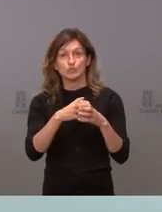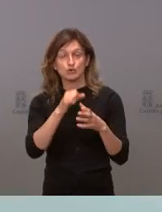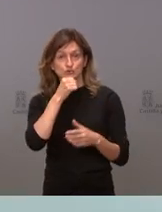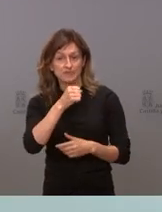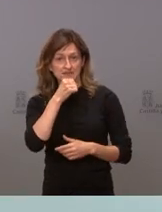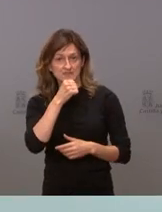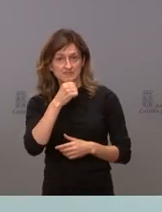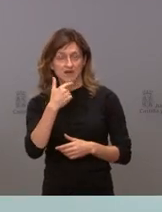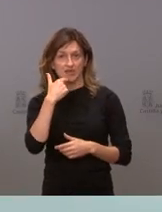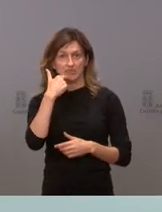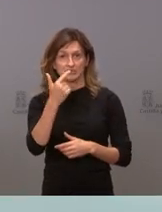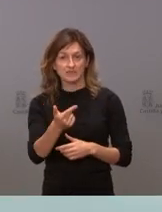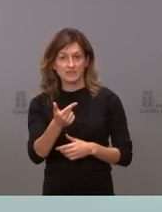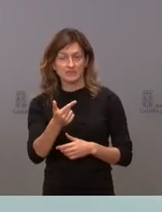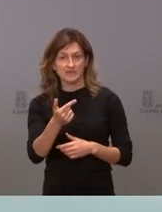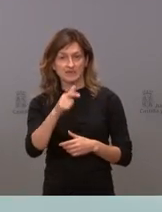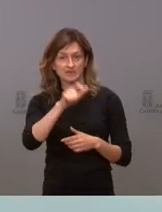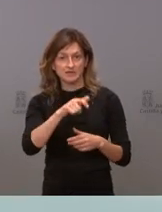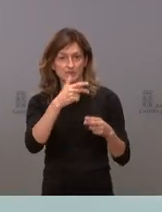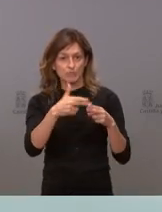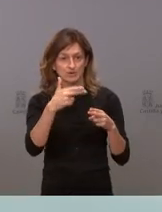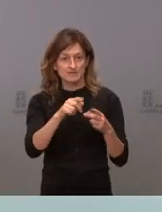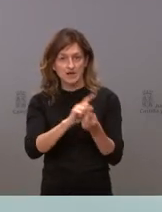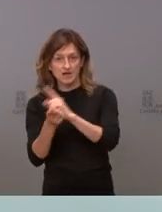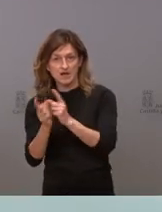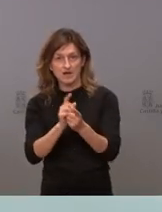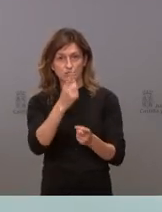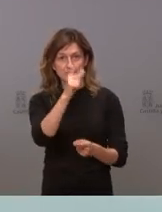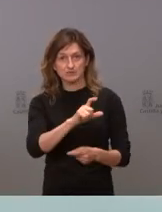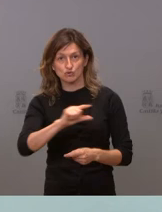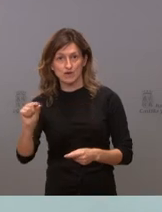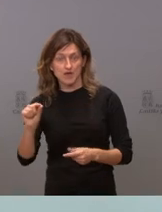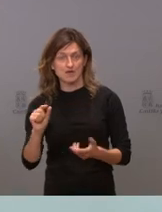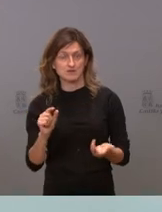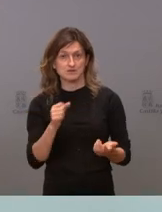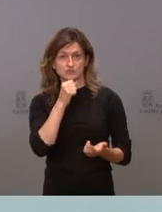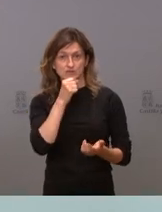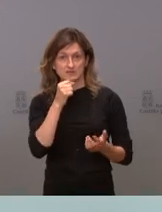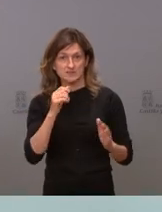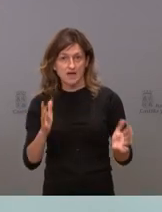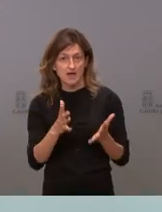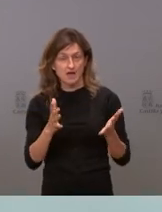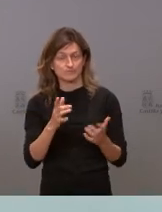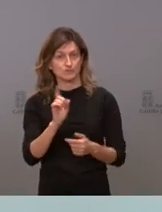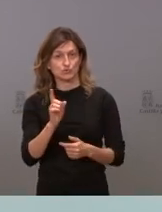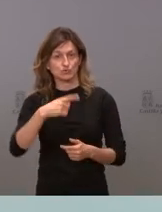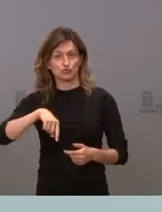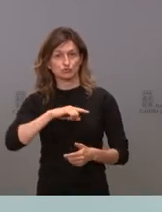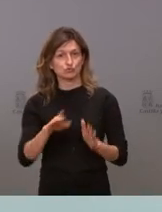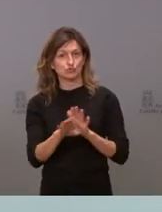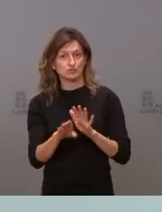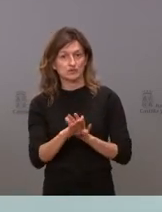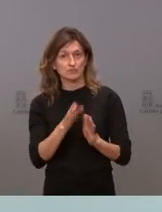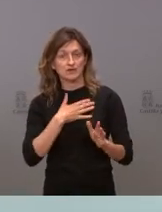alentado el transfugismo de una determinada persona. Nosotros seguiremos en la misma vocación de